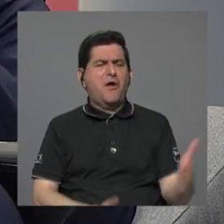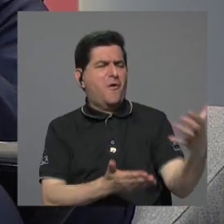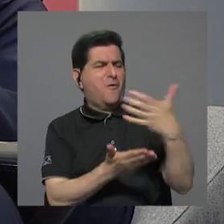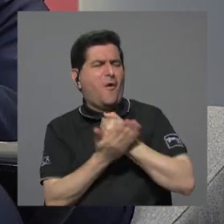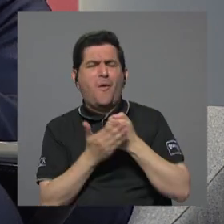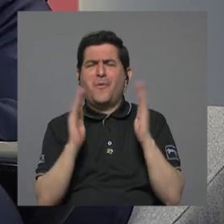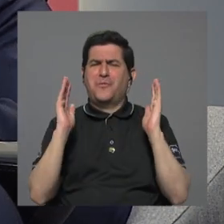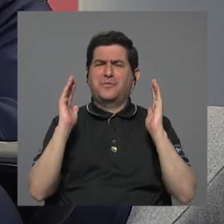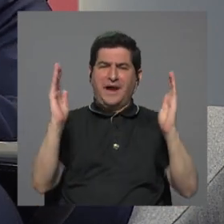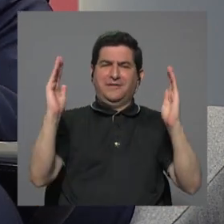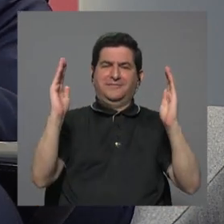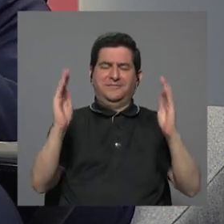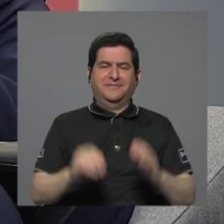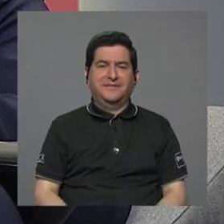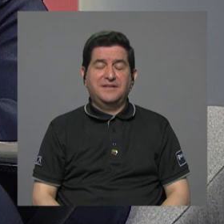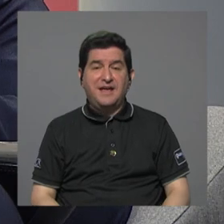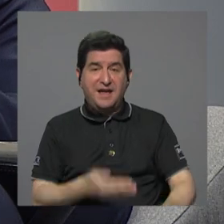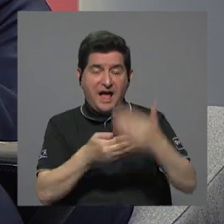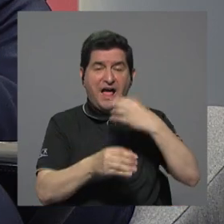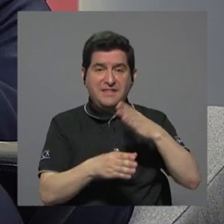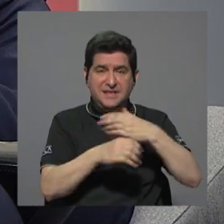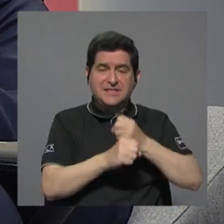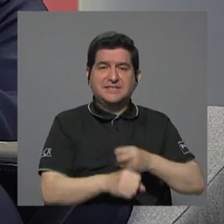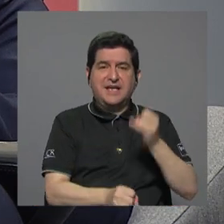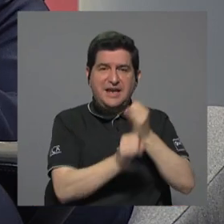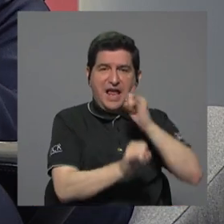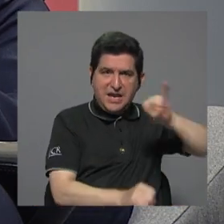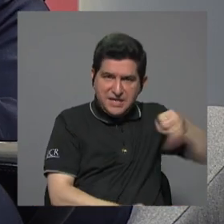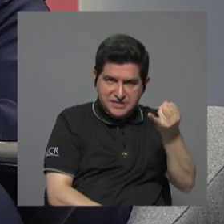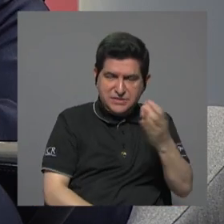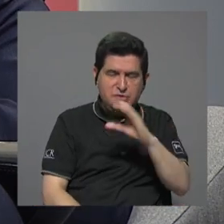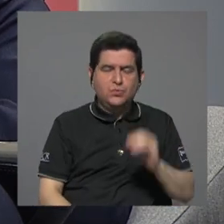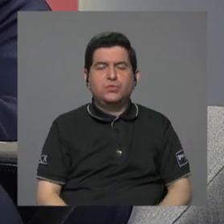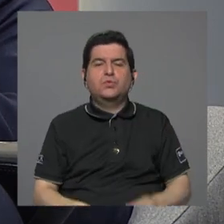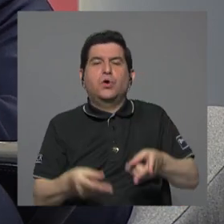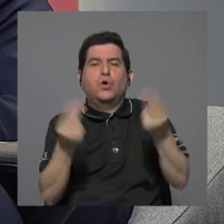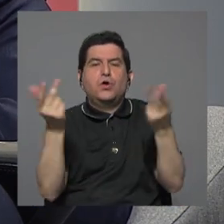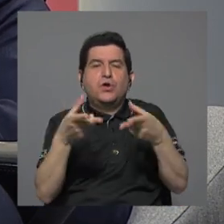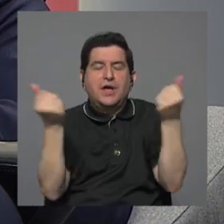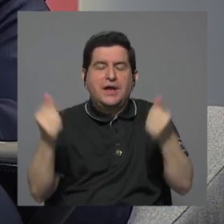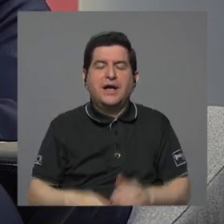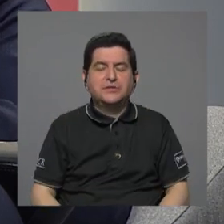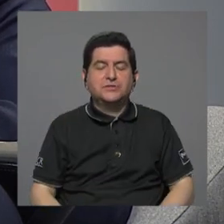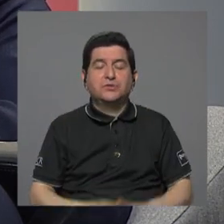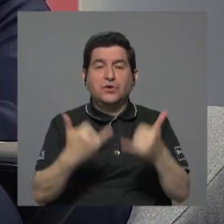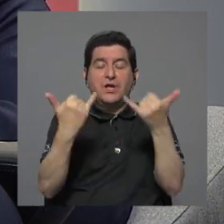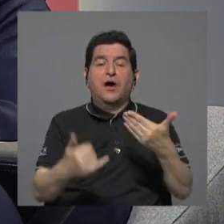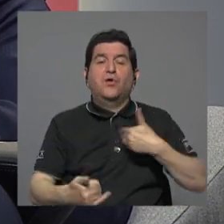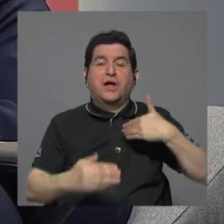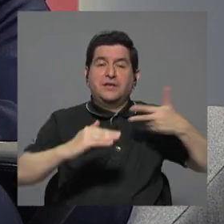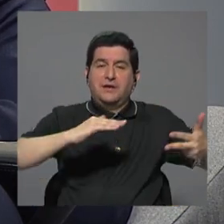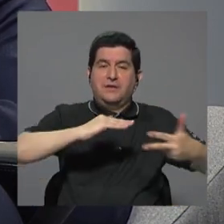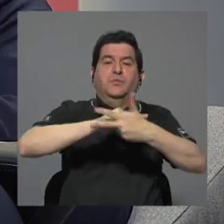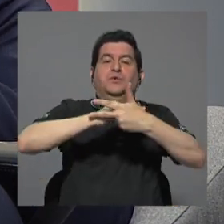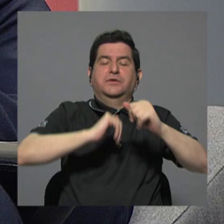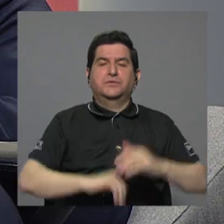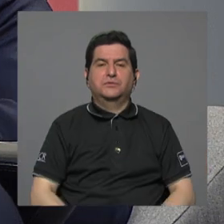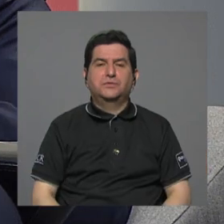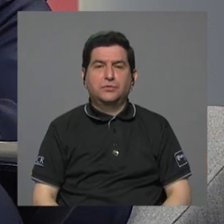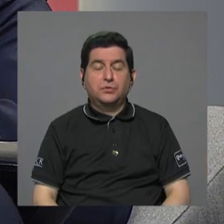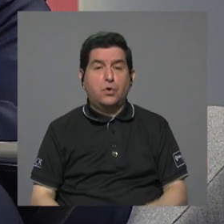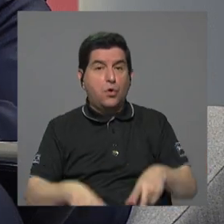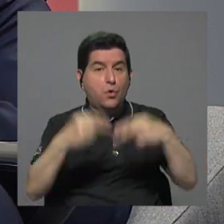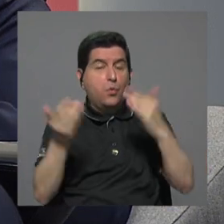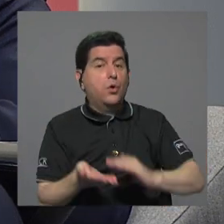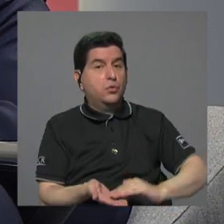grandísimo entre lo que hacía Jabdeba y los costos que iba a emitir la terminal. Hay un costo